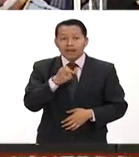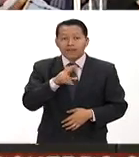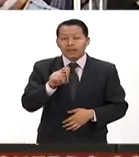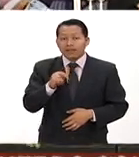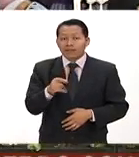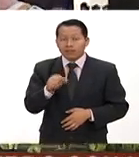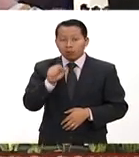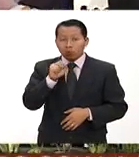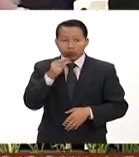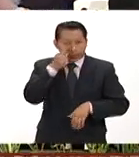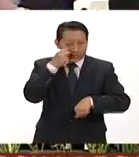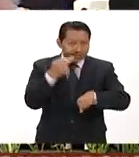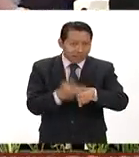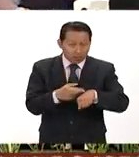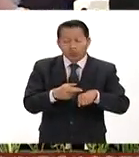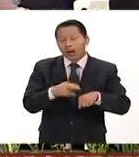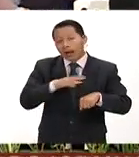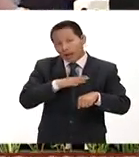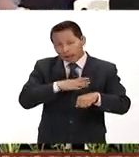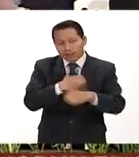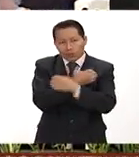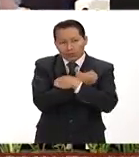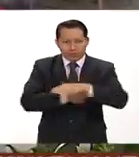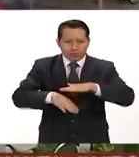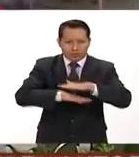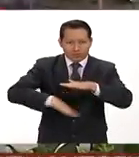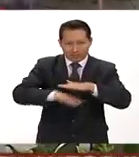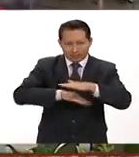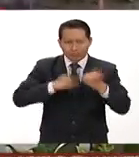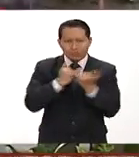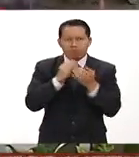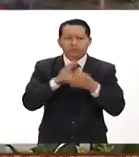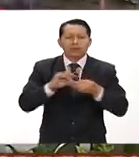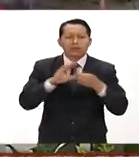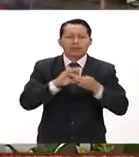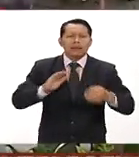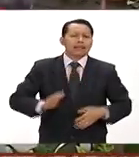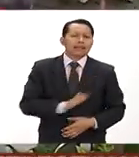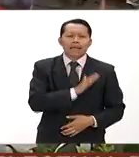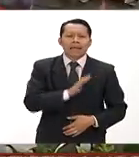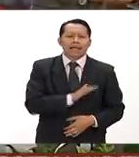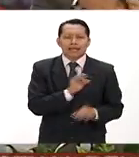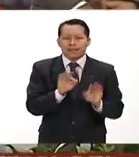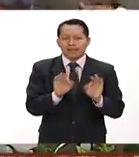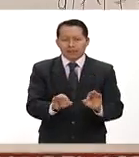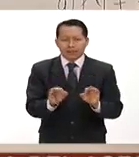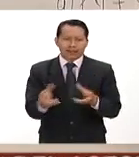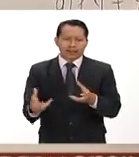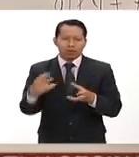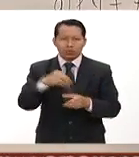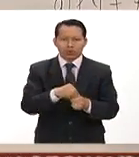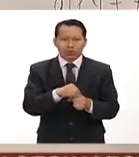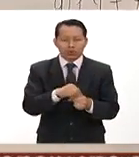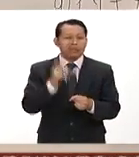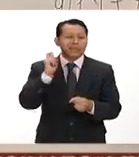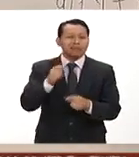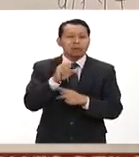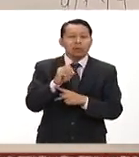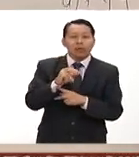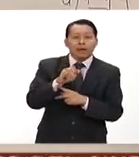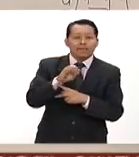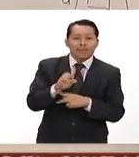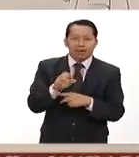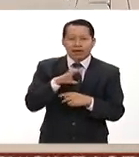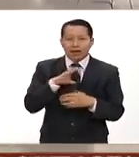subsecretario de Educación Básica destacó que el reto es lograr calidad e inclusión y en esta tarea dijo el CONAFE es una